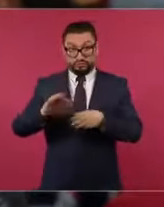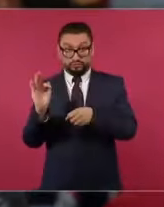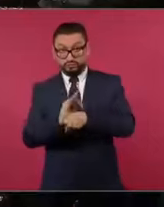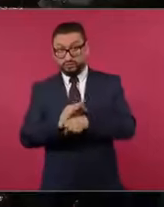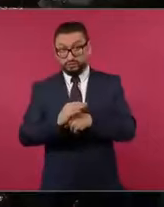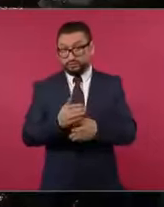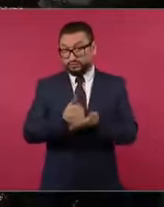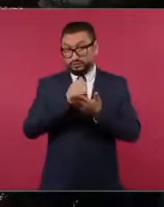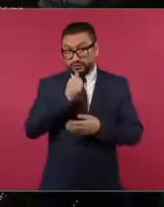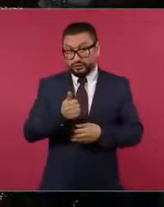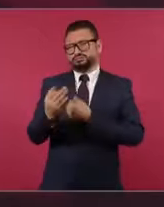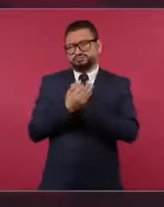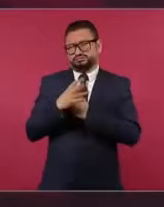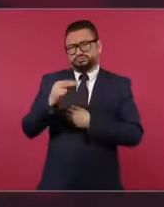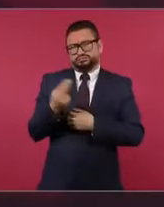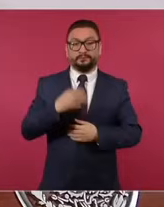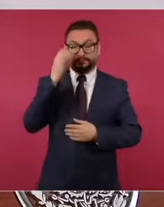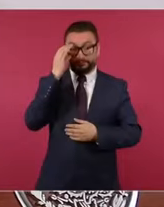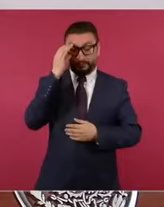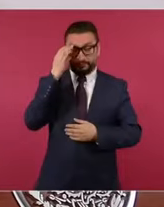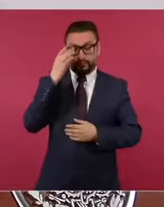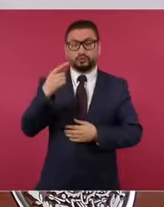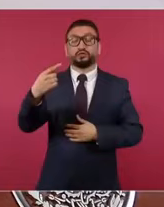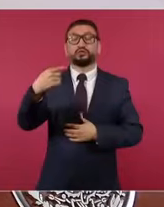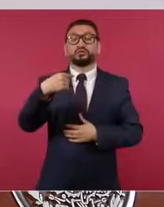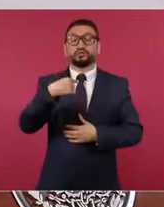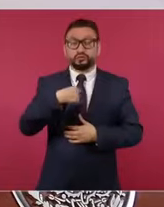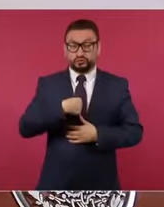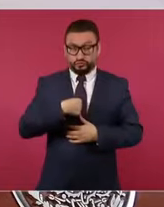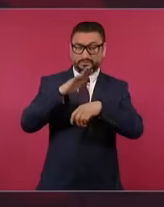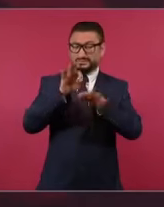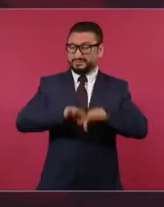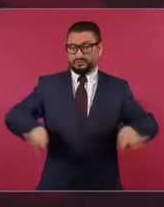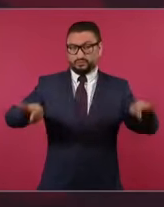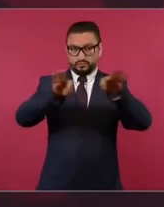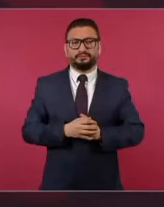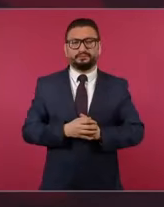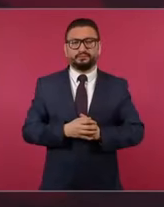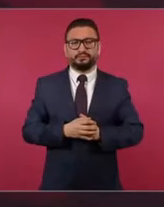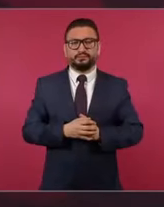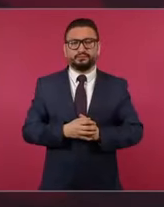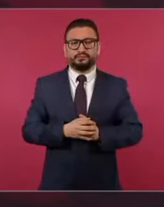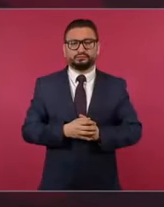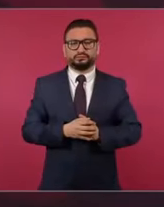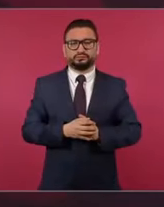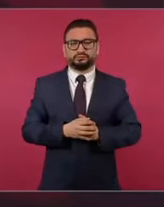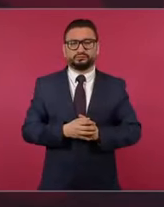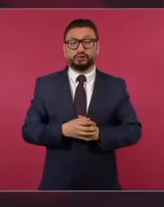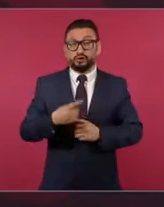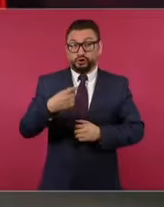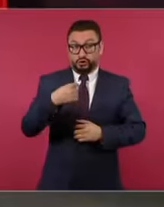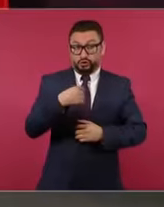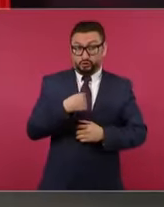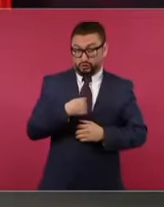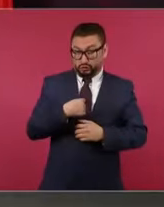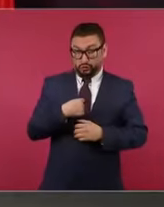por usted? Sí, que no. No, no, no. Lo que estimo más importante en mi vida es la honestidad. No voy a contratar un